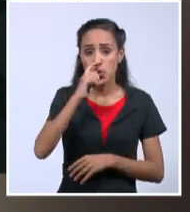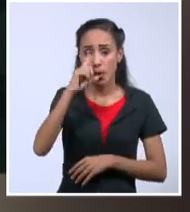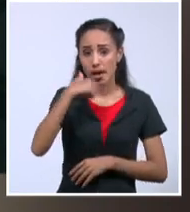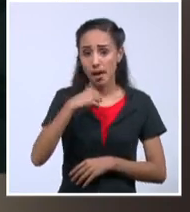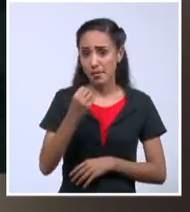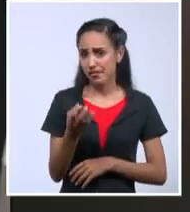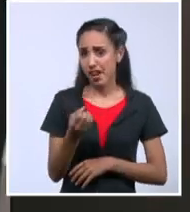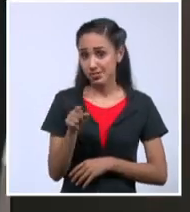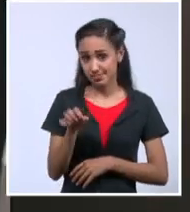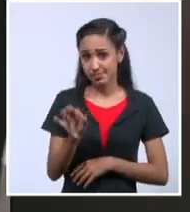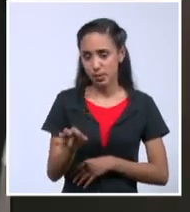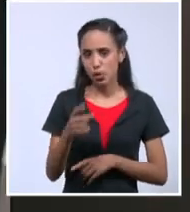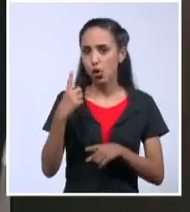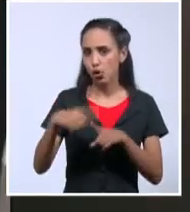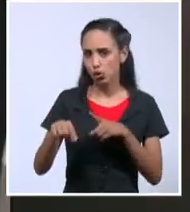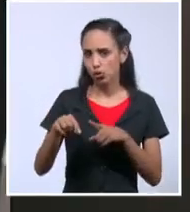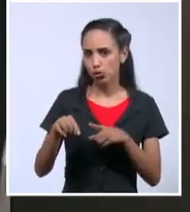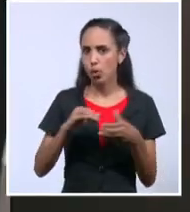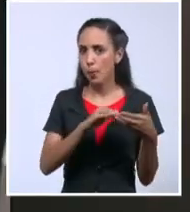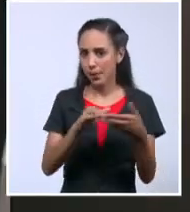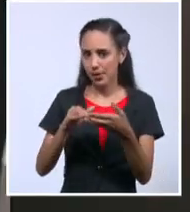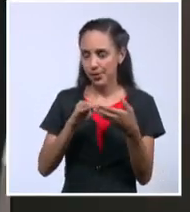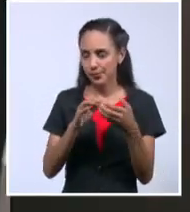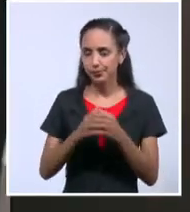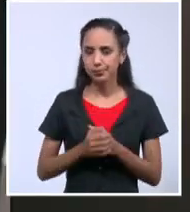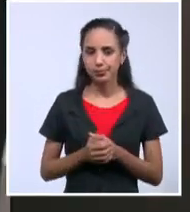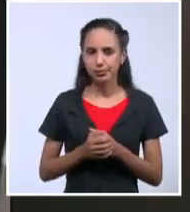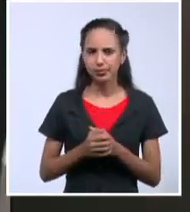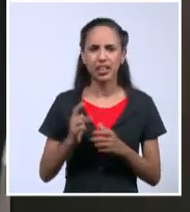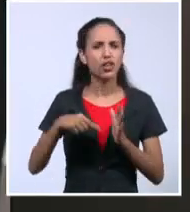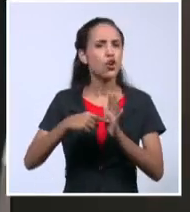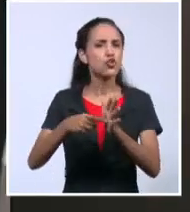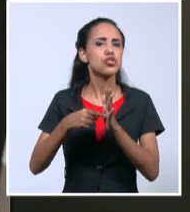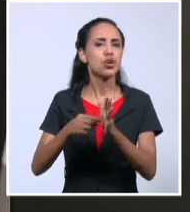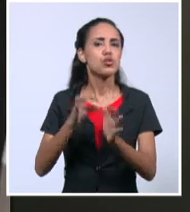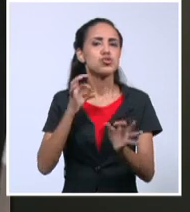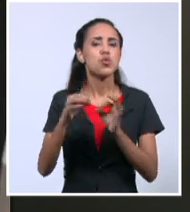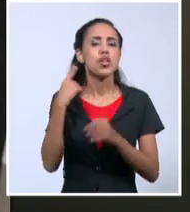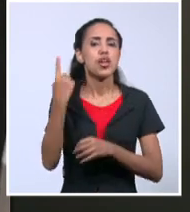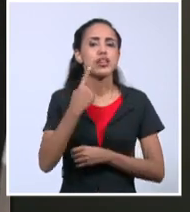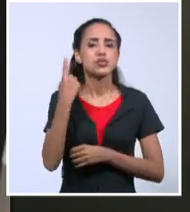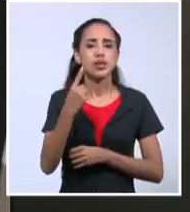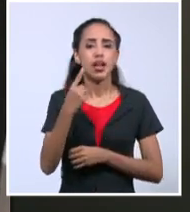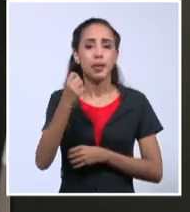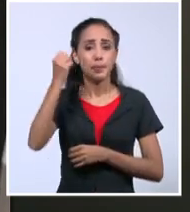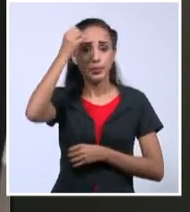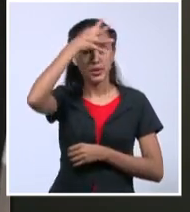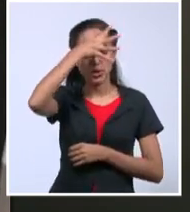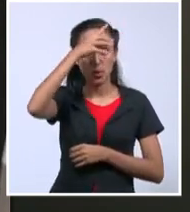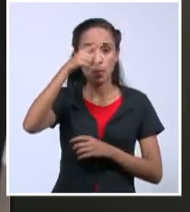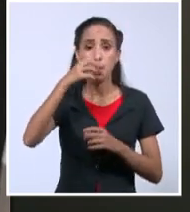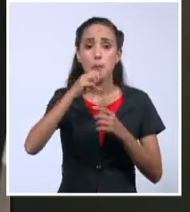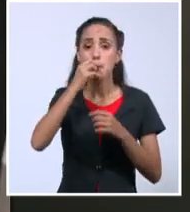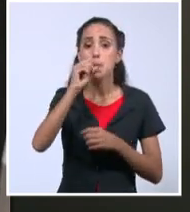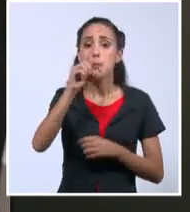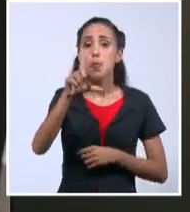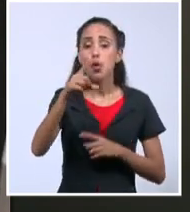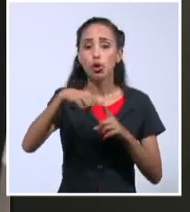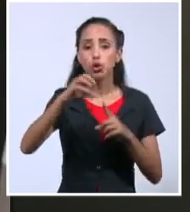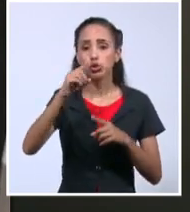Otro colega de causa, el ex consejero de seguridad nacional de Trump, John Bolton, el que apuesta y defiende